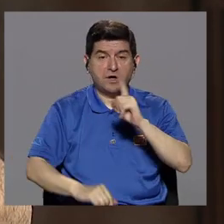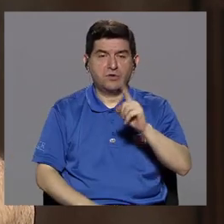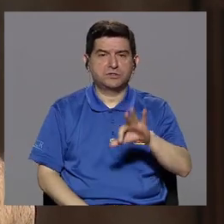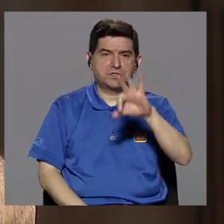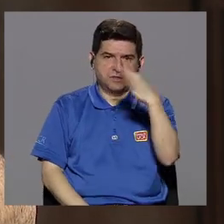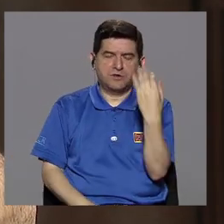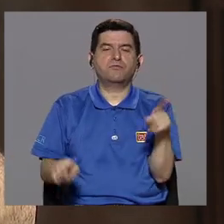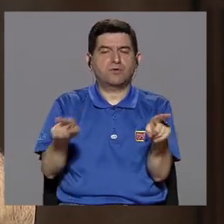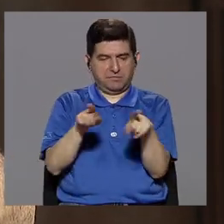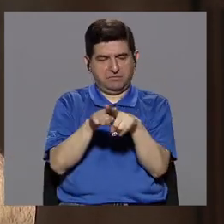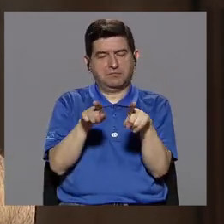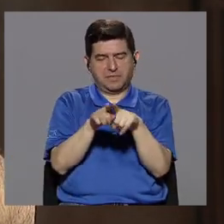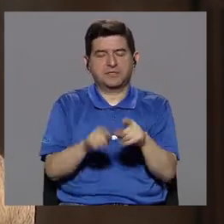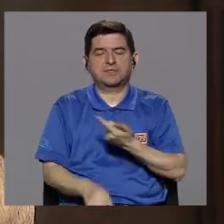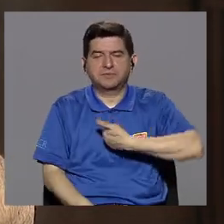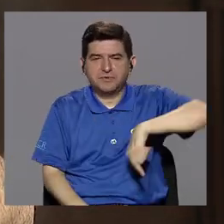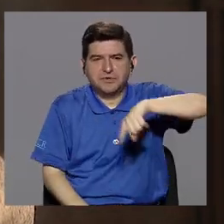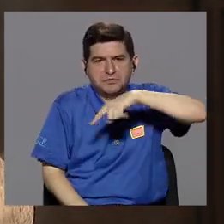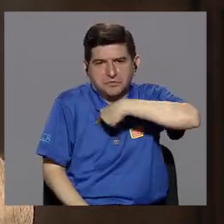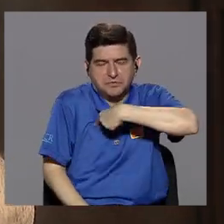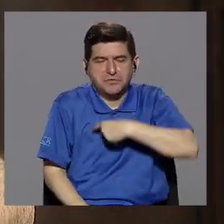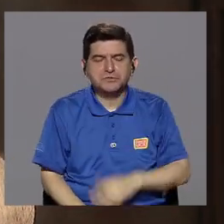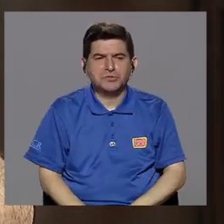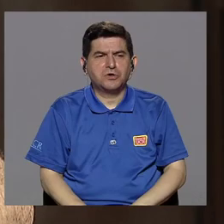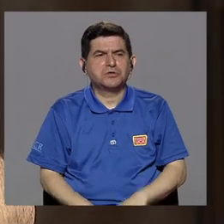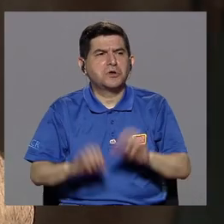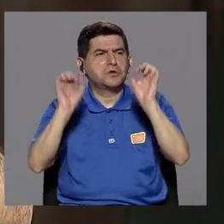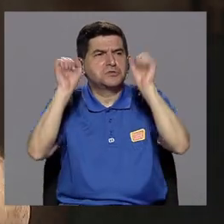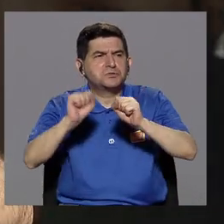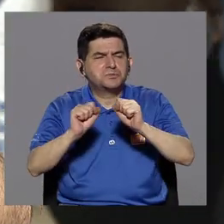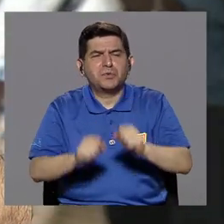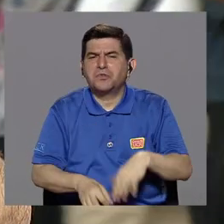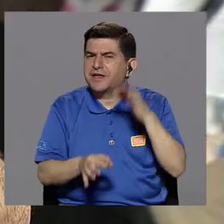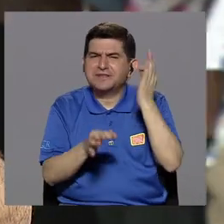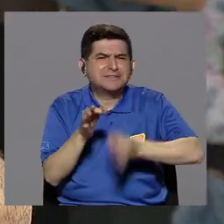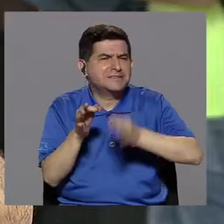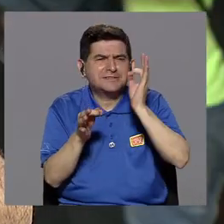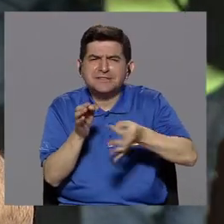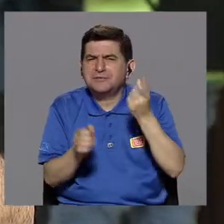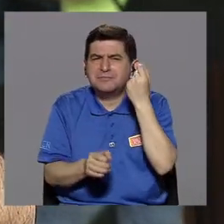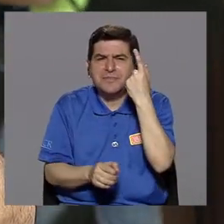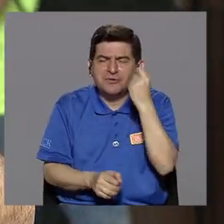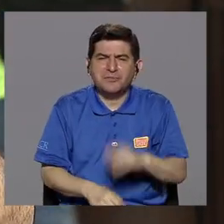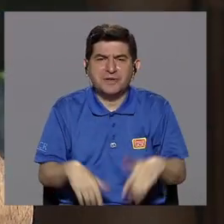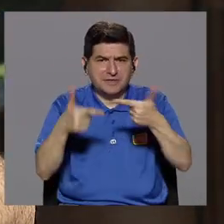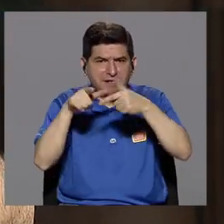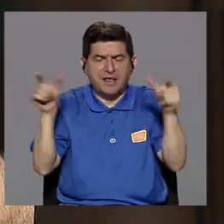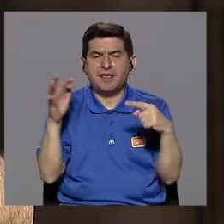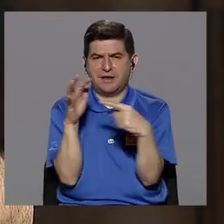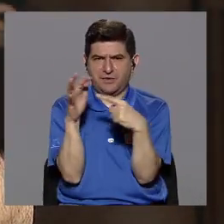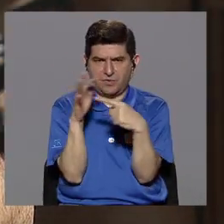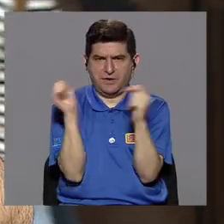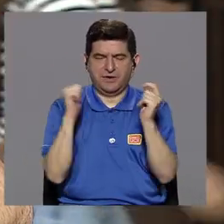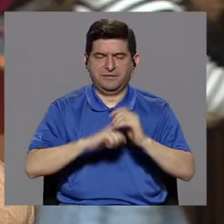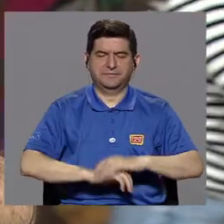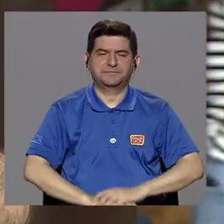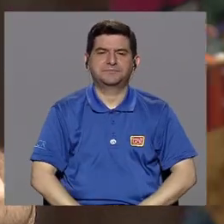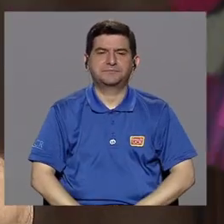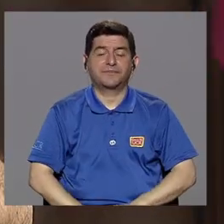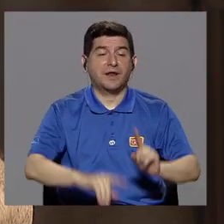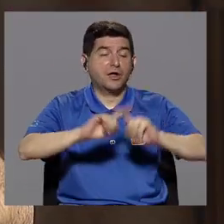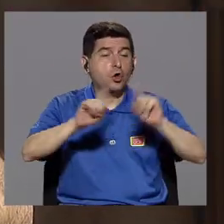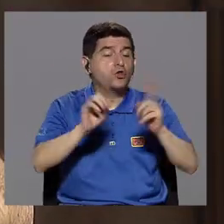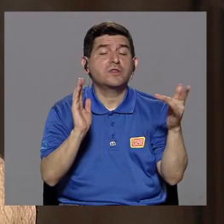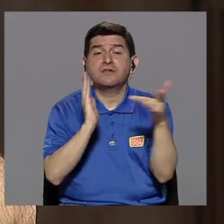de una forma también que sea muy sencillo para el lenguaje popular, con